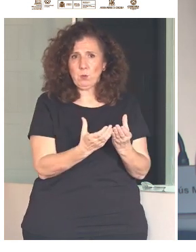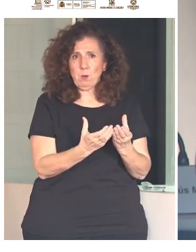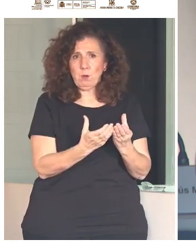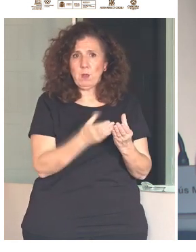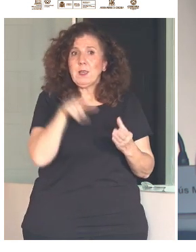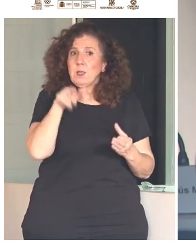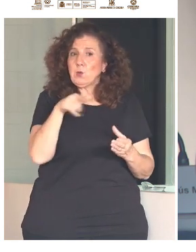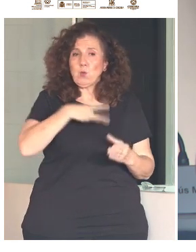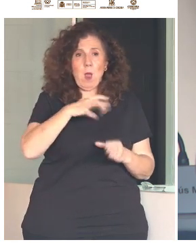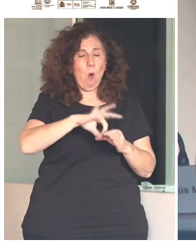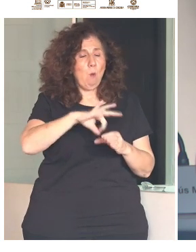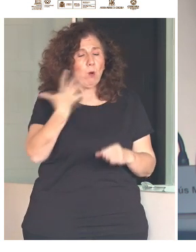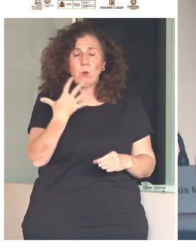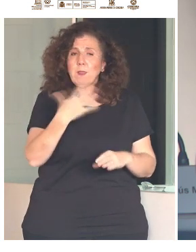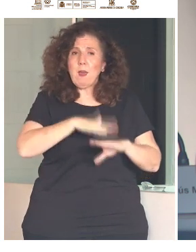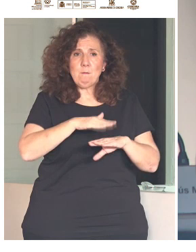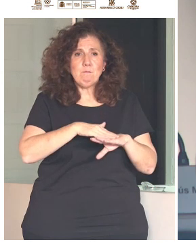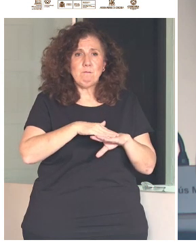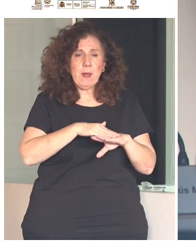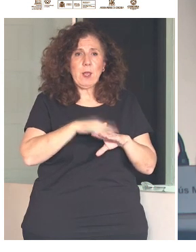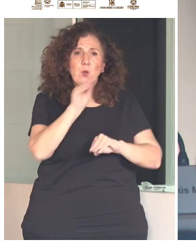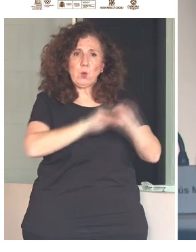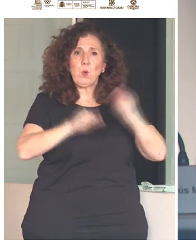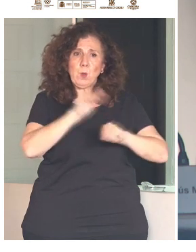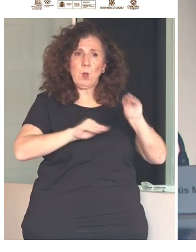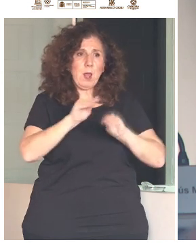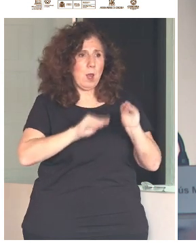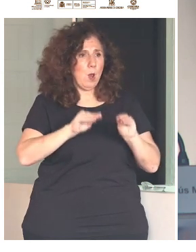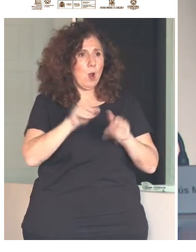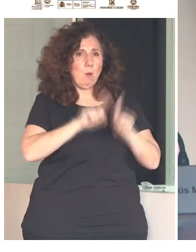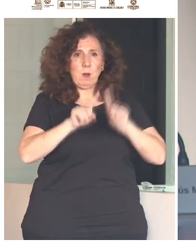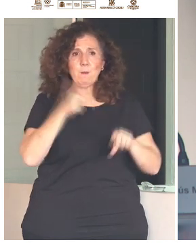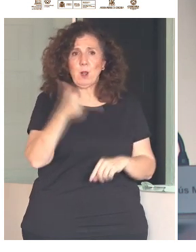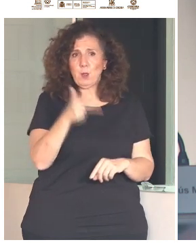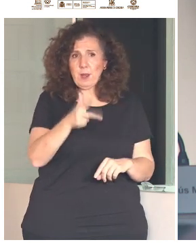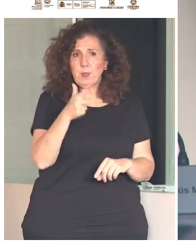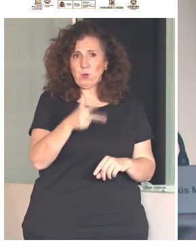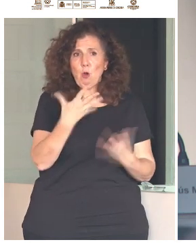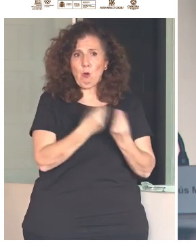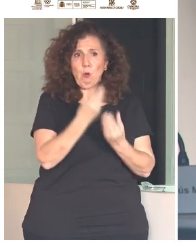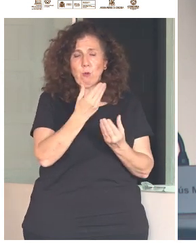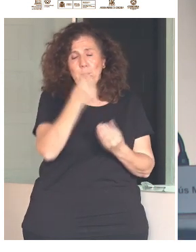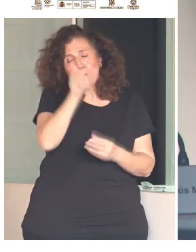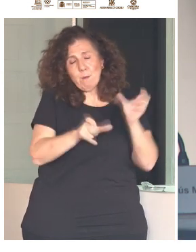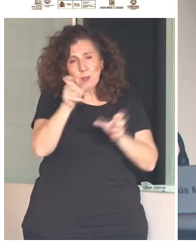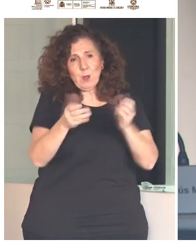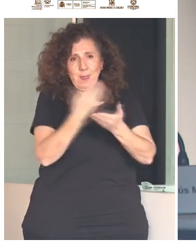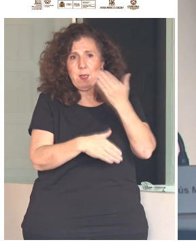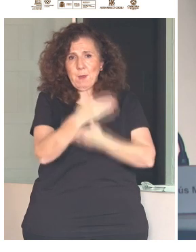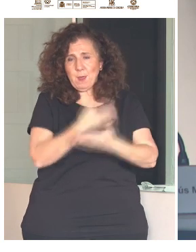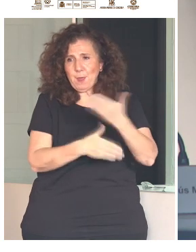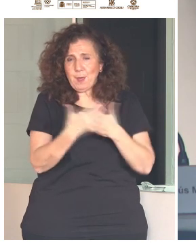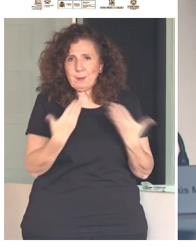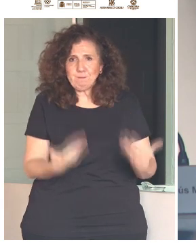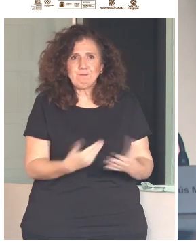catalizar todavía la precaria situación de los derechos de las personas con discapacidad. Los ODS sabéis que